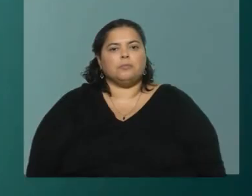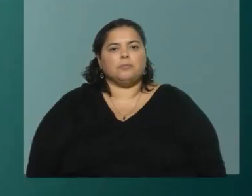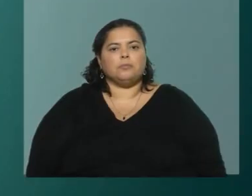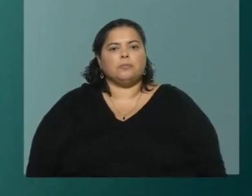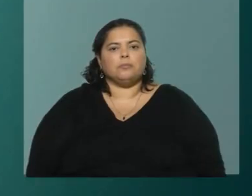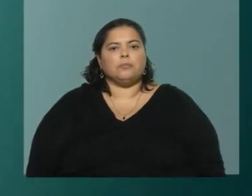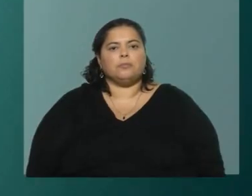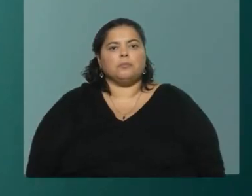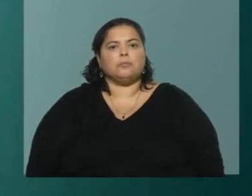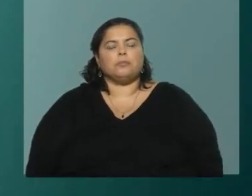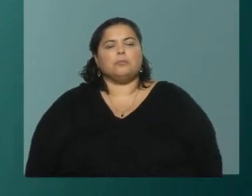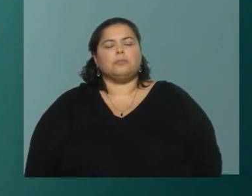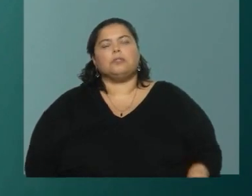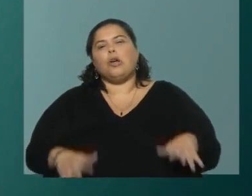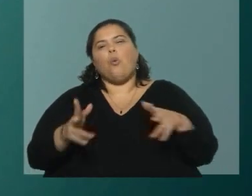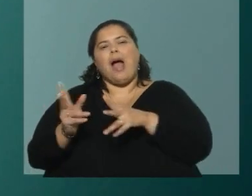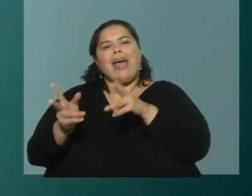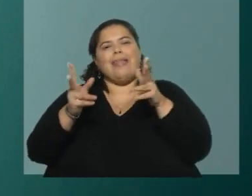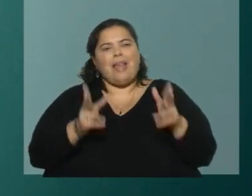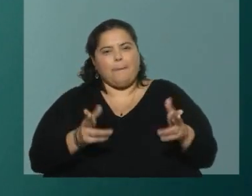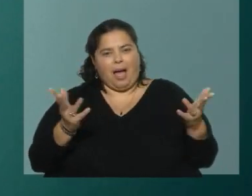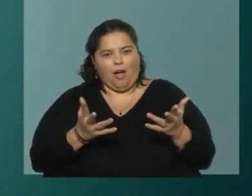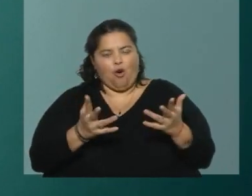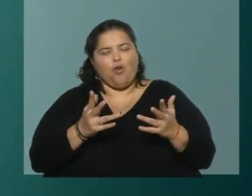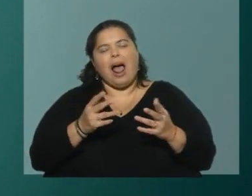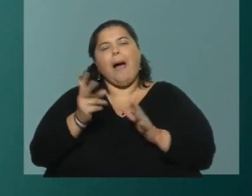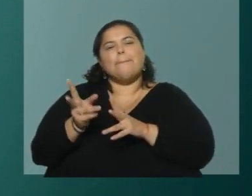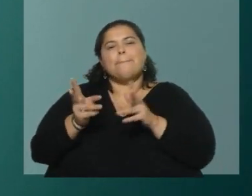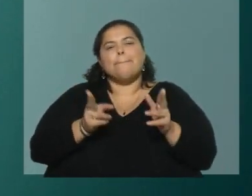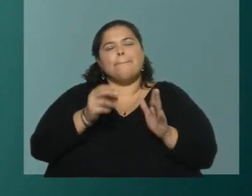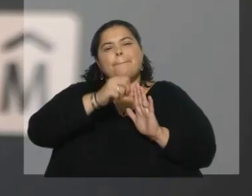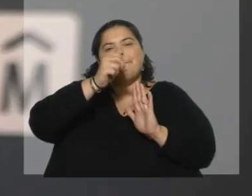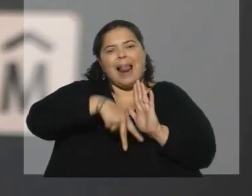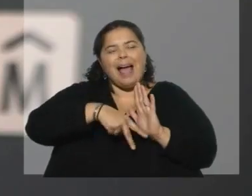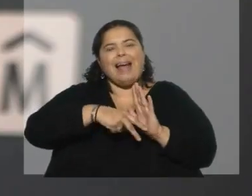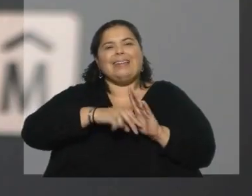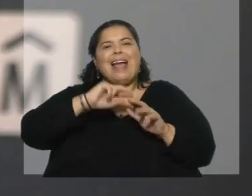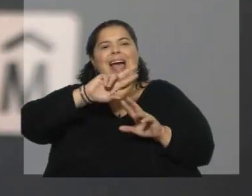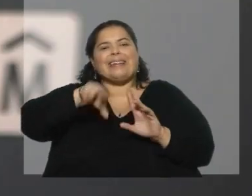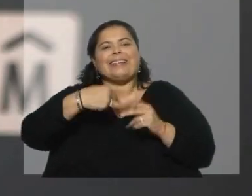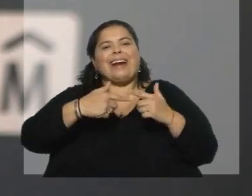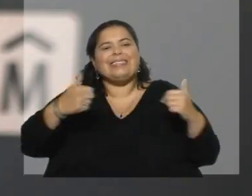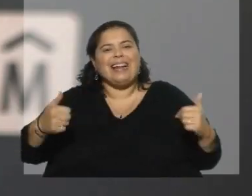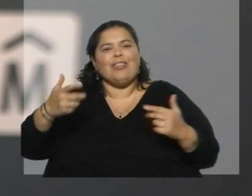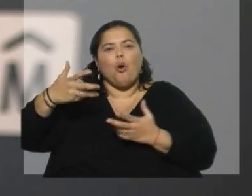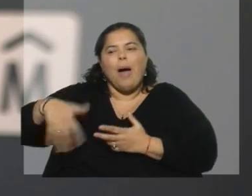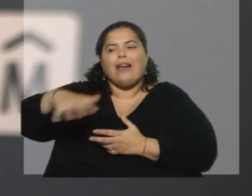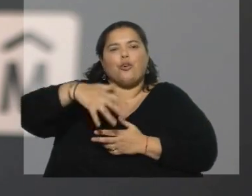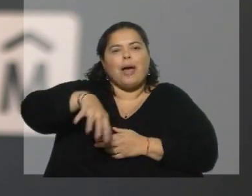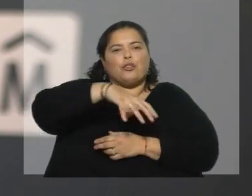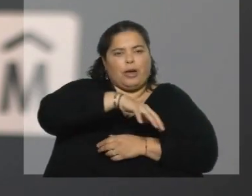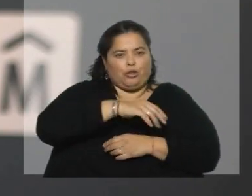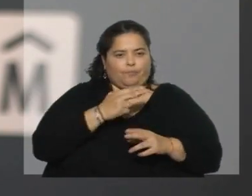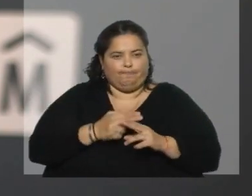¿En qué etapa se encuentra el plan Reciclando Barrio a Barrio? Bueno, Reciclando Barrio a Barrio está incluido dentro de todas las